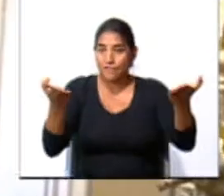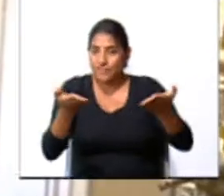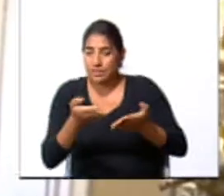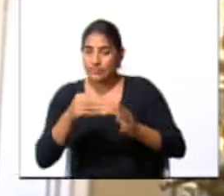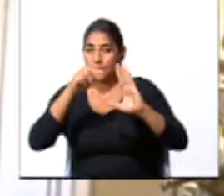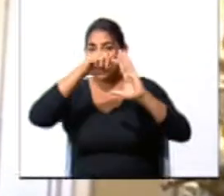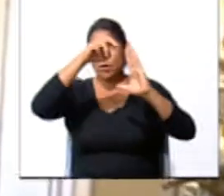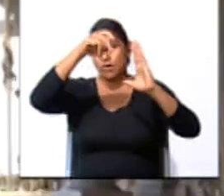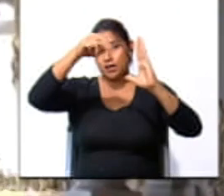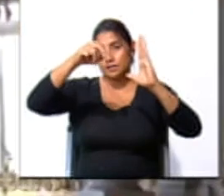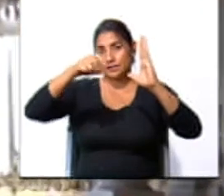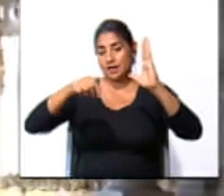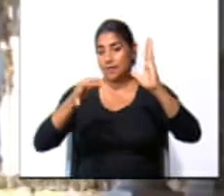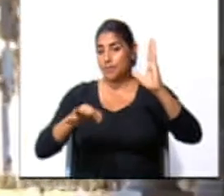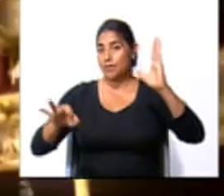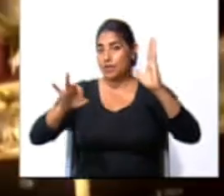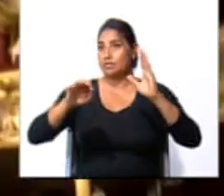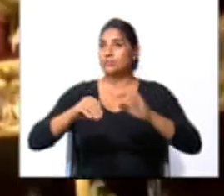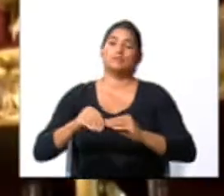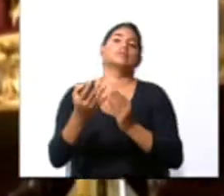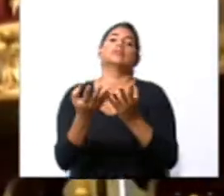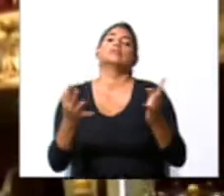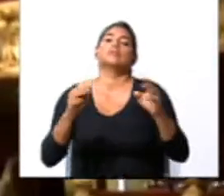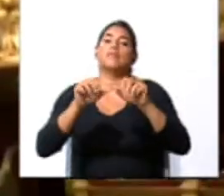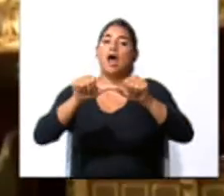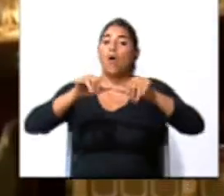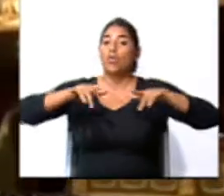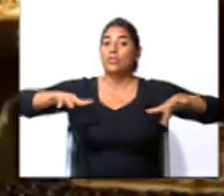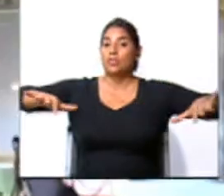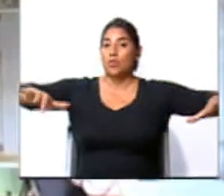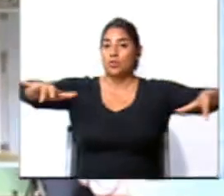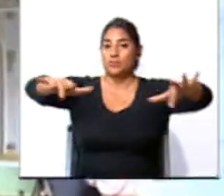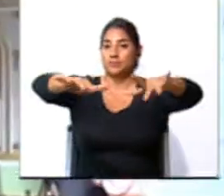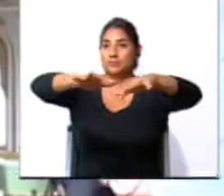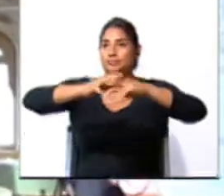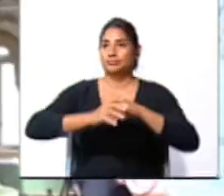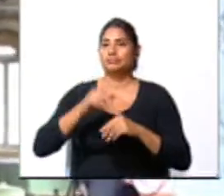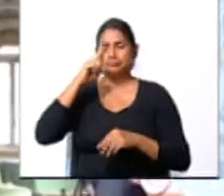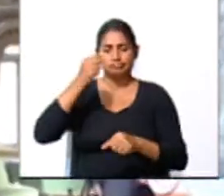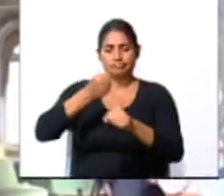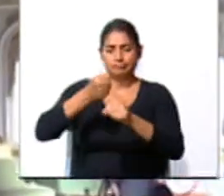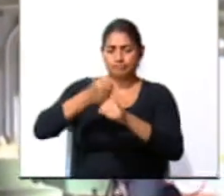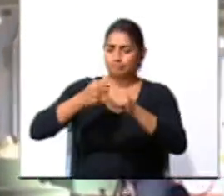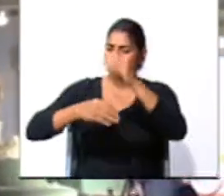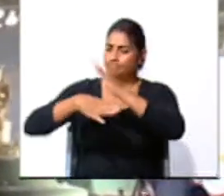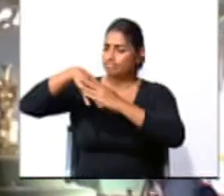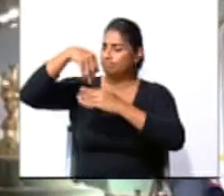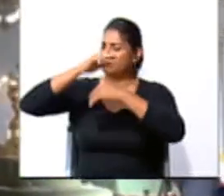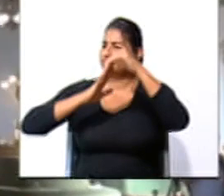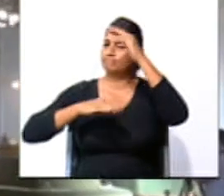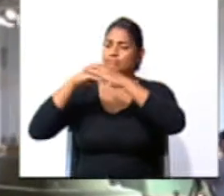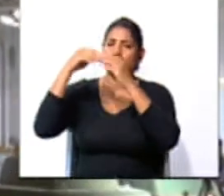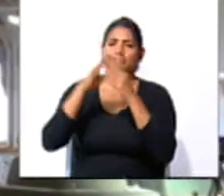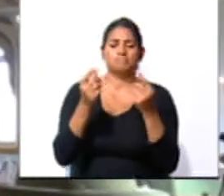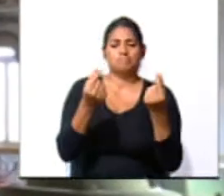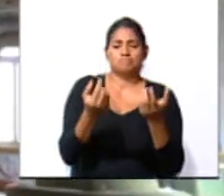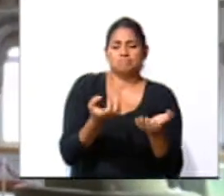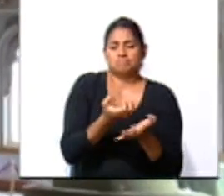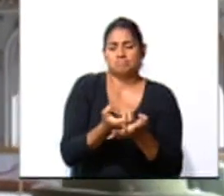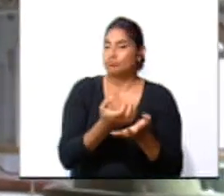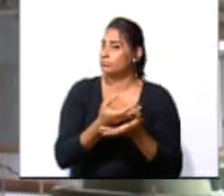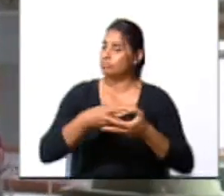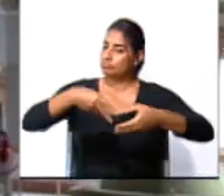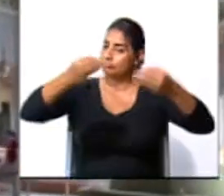escalera principal, el foyer y el auditorio. Para la construcción del teatro no se escatimaron gastos,